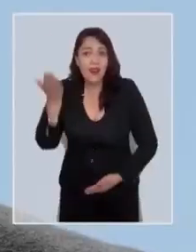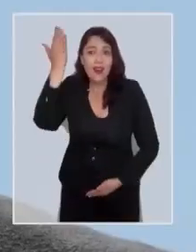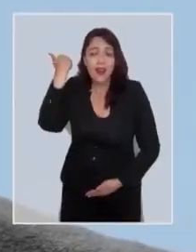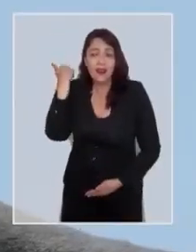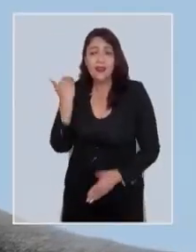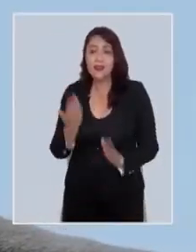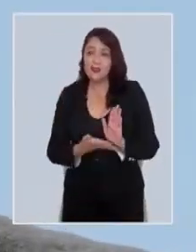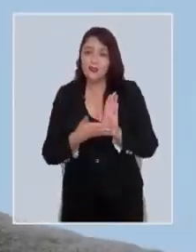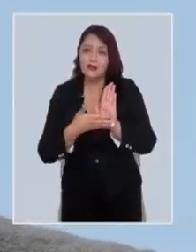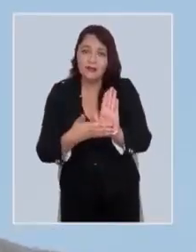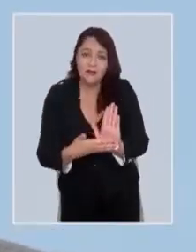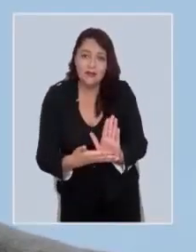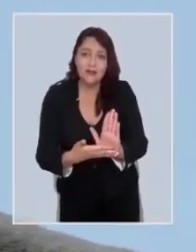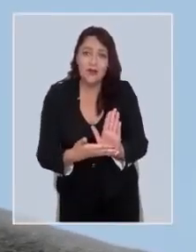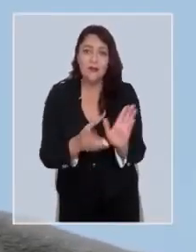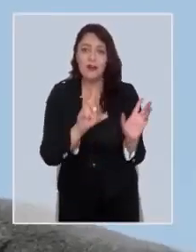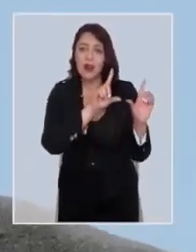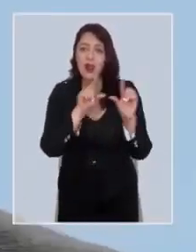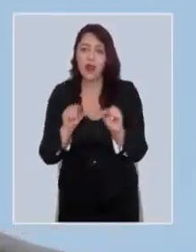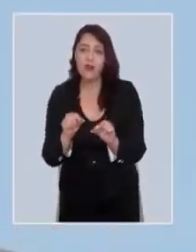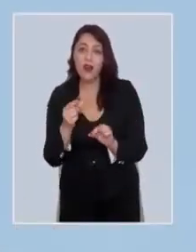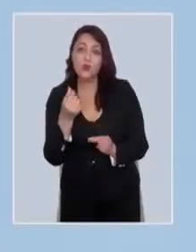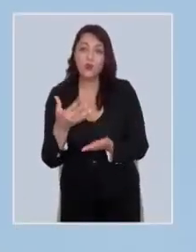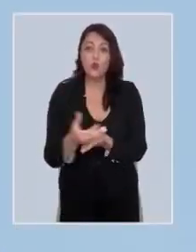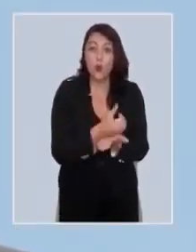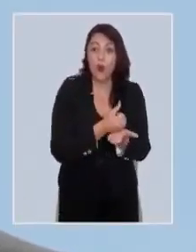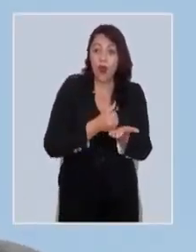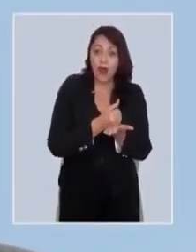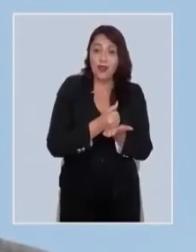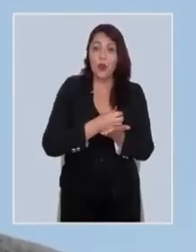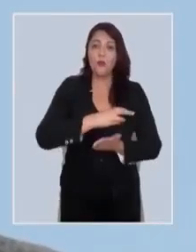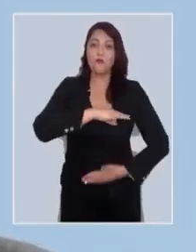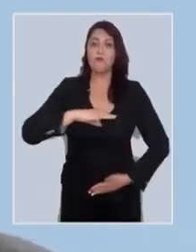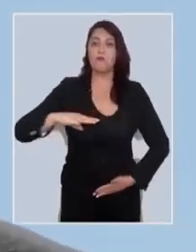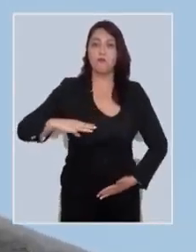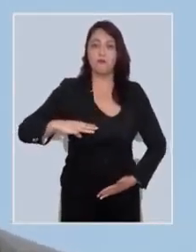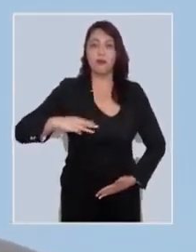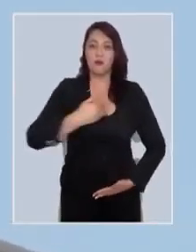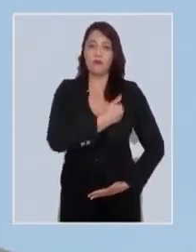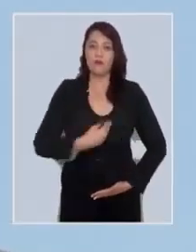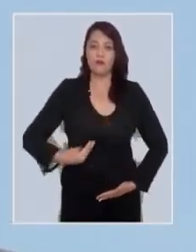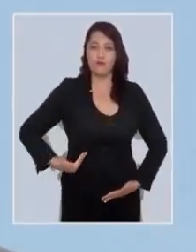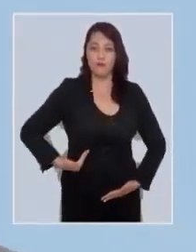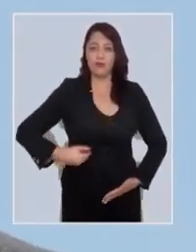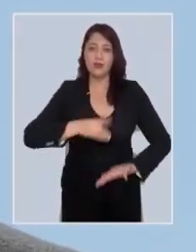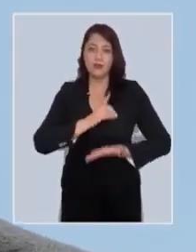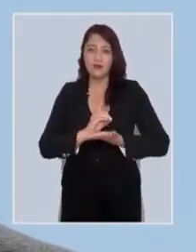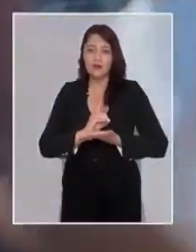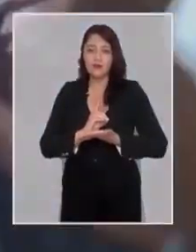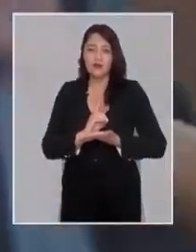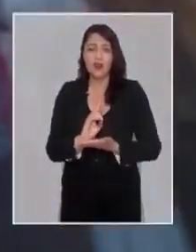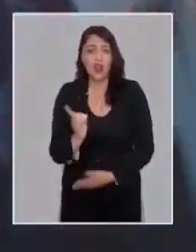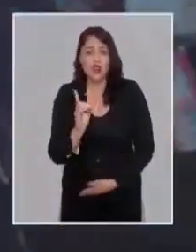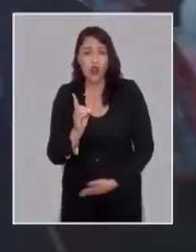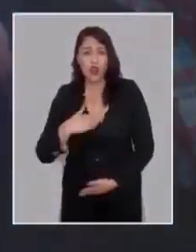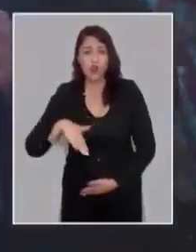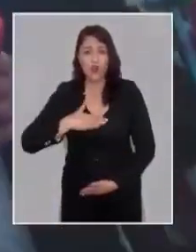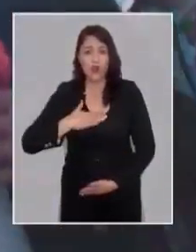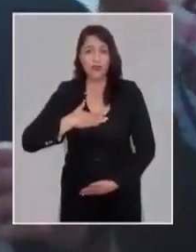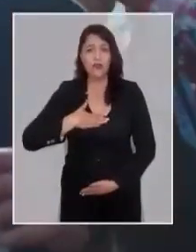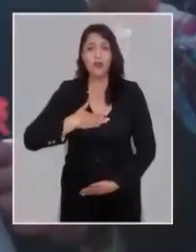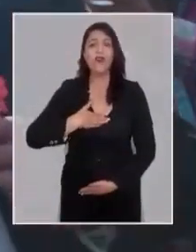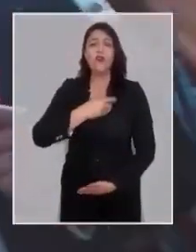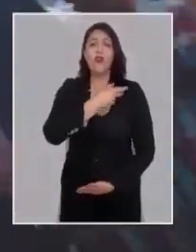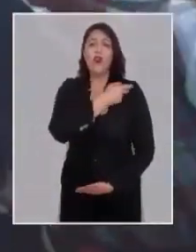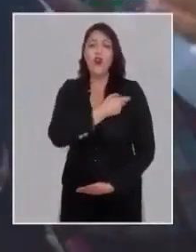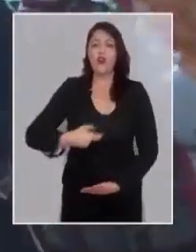Tal como hemos propuesto desde hace mucho tiempo, vamos a bajarle los sueldos al presidente, ministros y parlamentarios. Y no vamos a